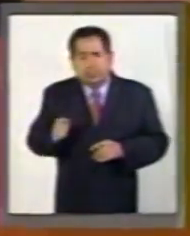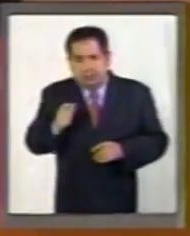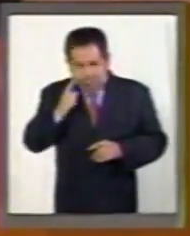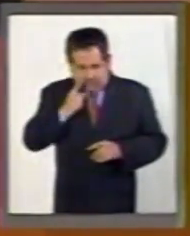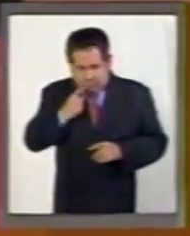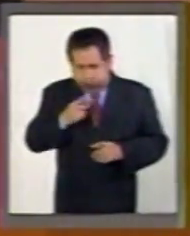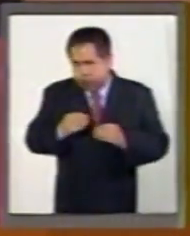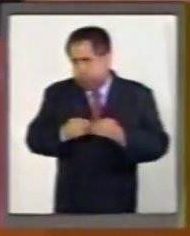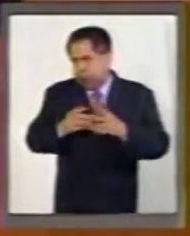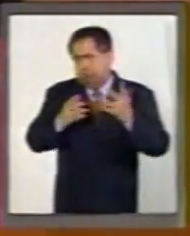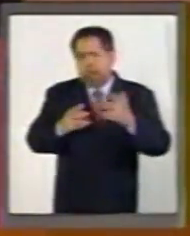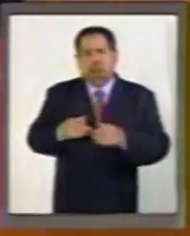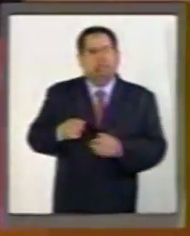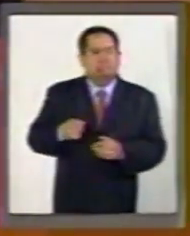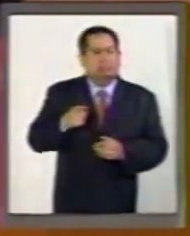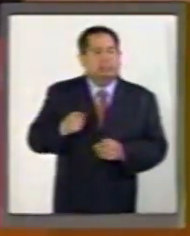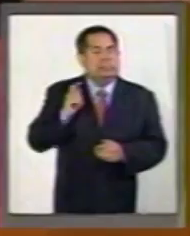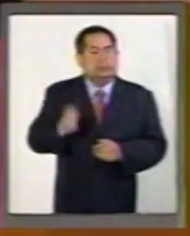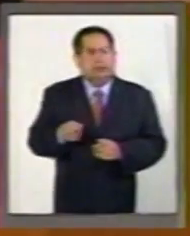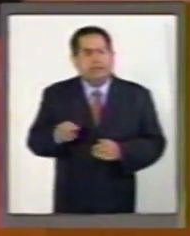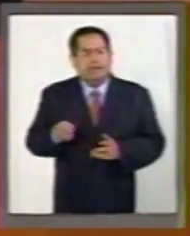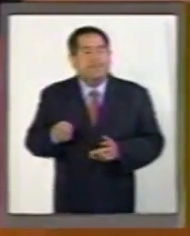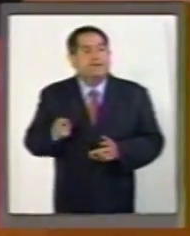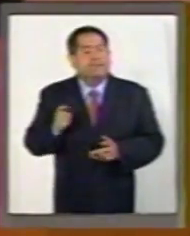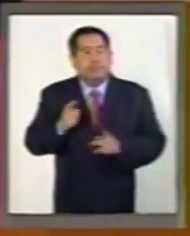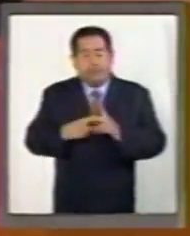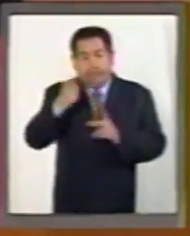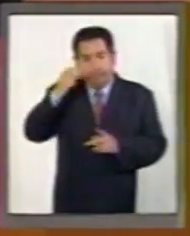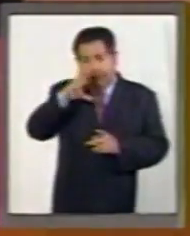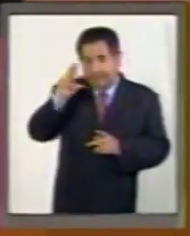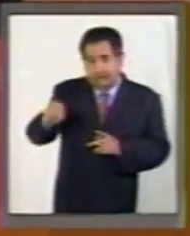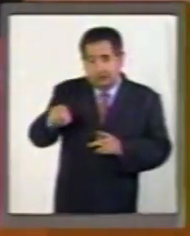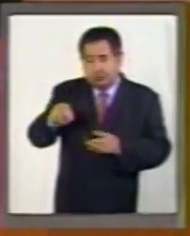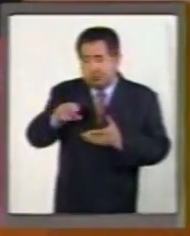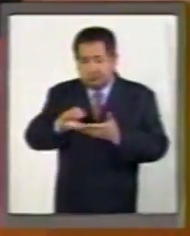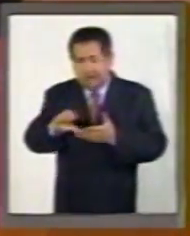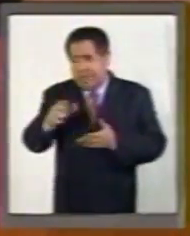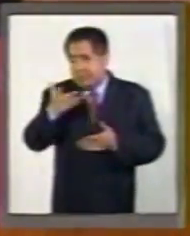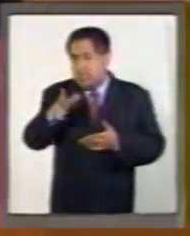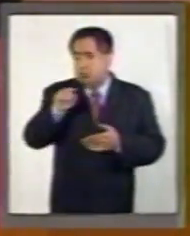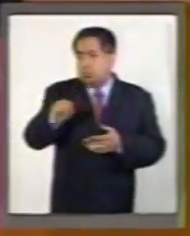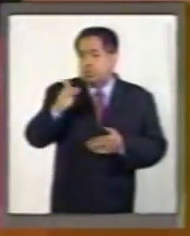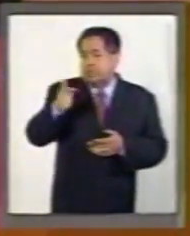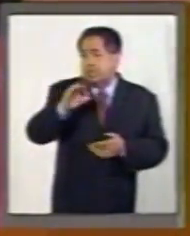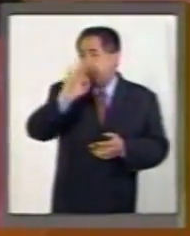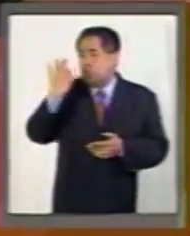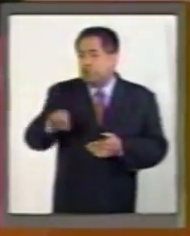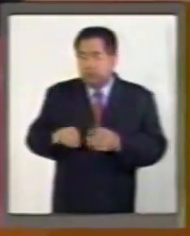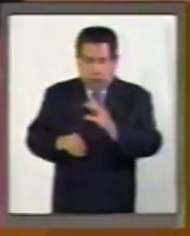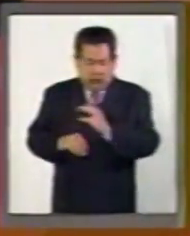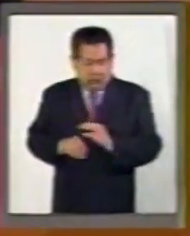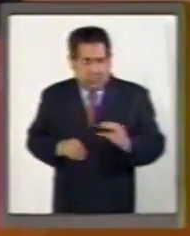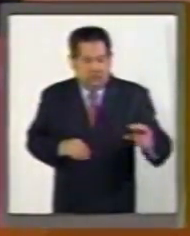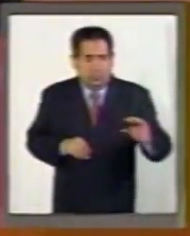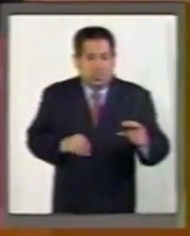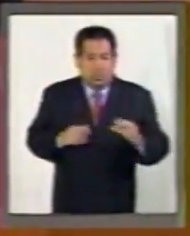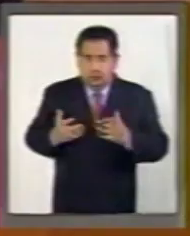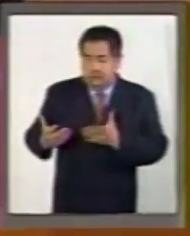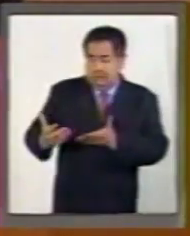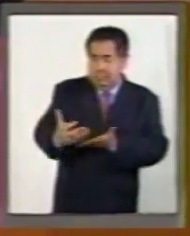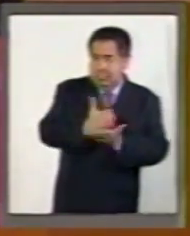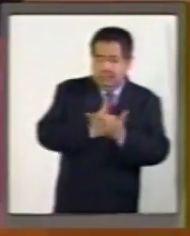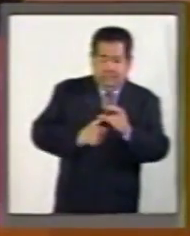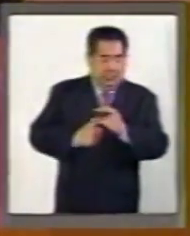son que Quintana Roo destina 10.7% de su ingreso